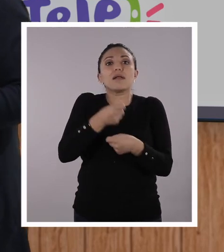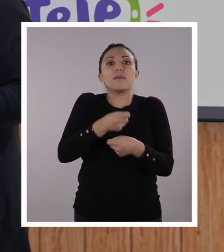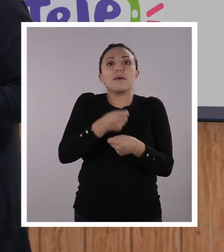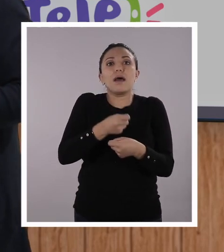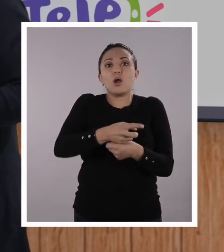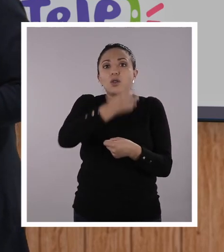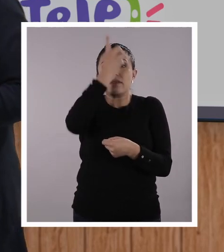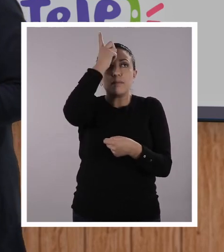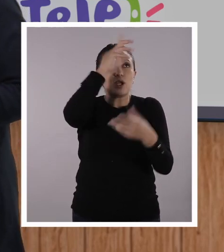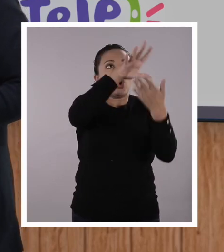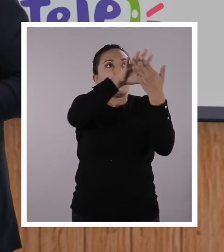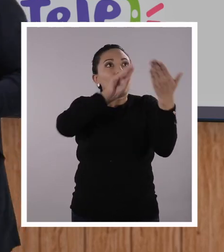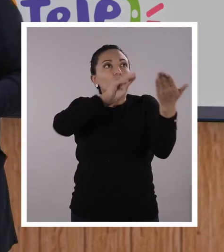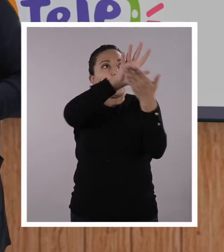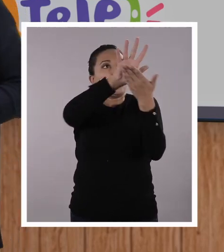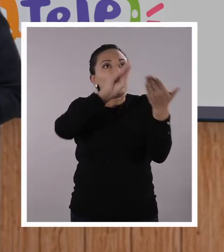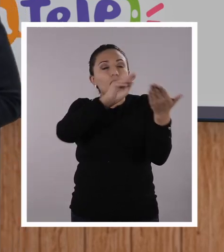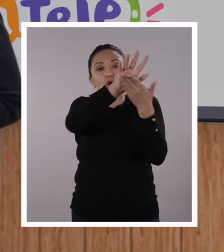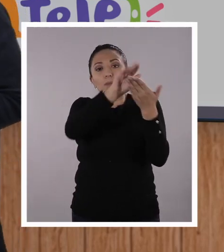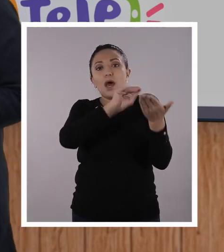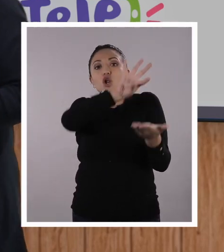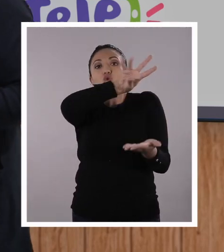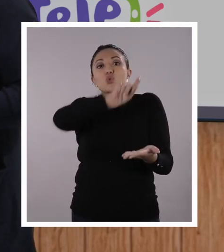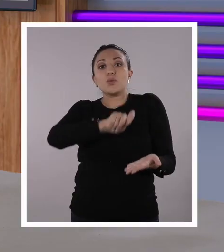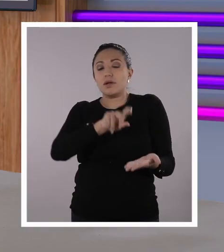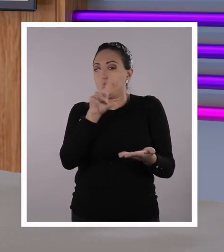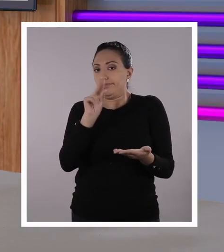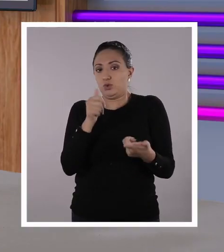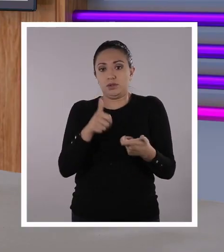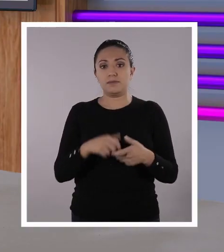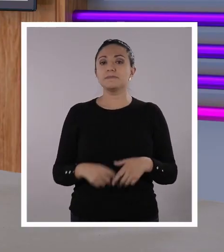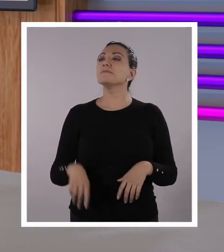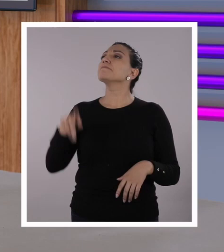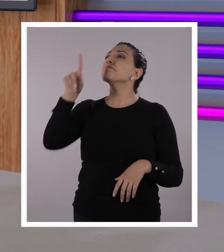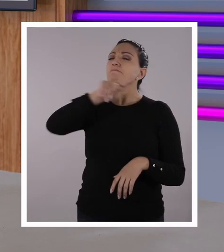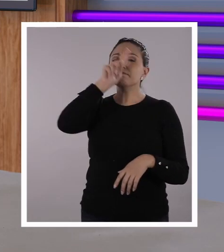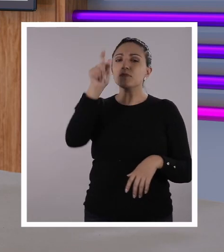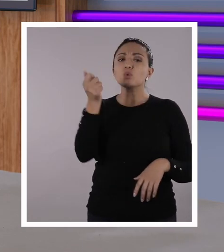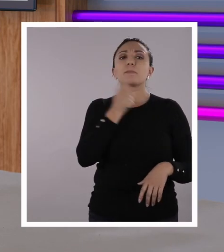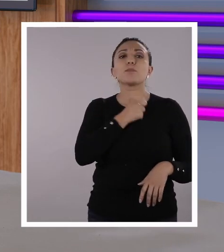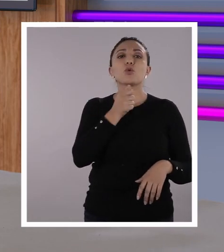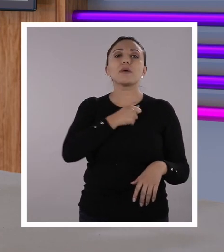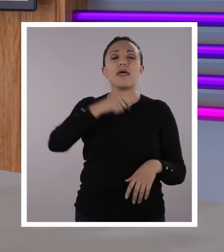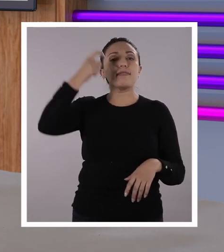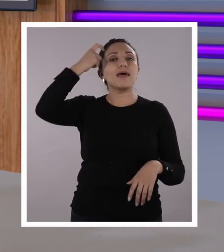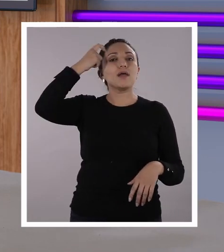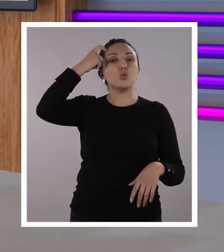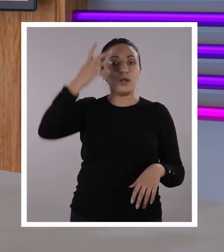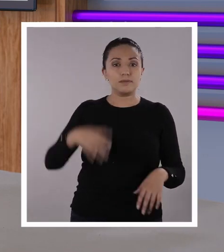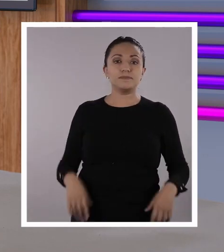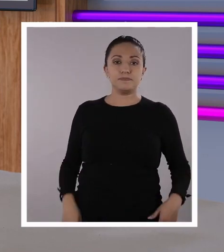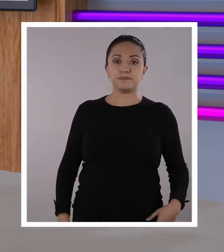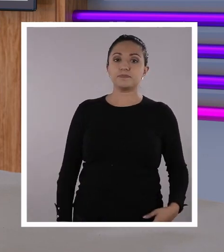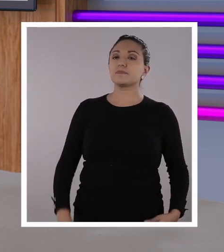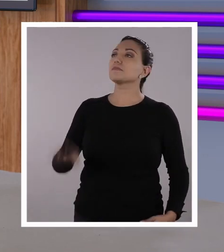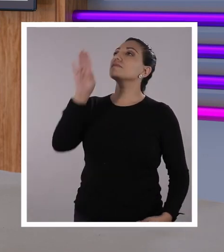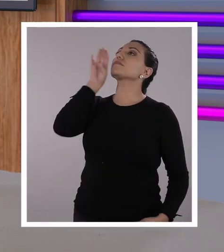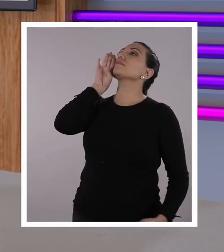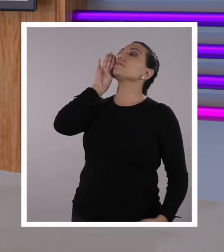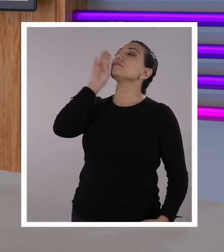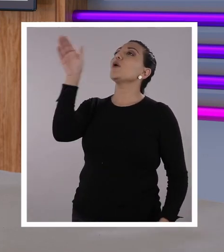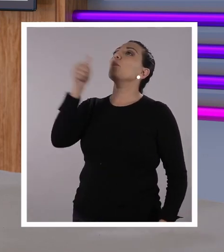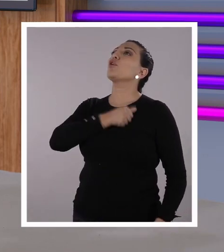ejemplo. Correcto. De acuerdo. ¿Qué tal si le preguntas ahora, Santi, qué es la propiedad intelectual? ¿A Webster? Sí, por favor. Ya.